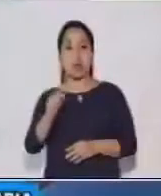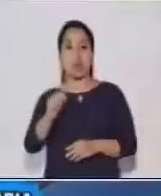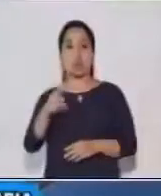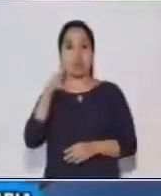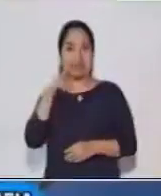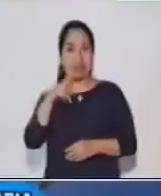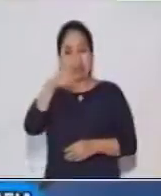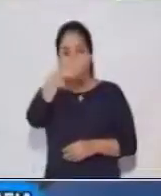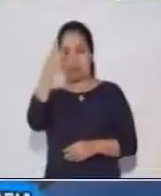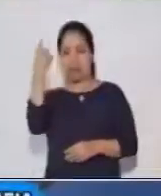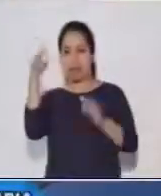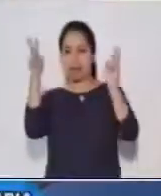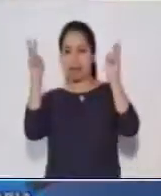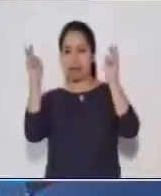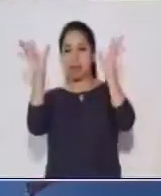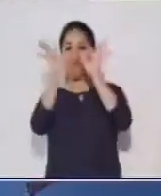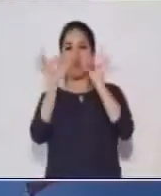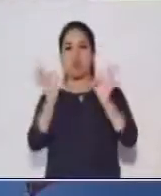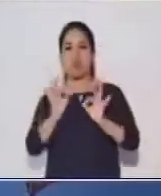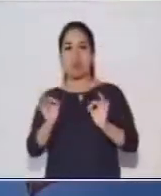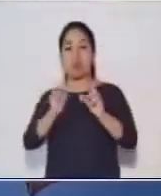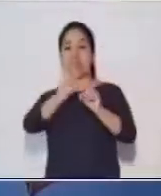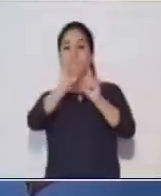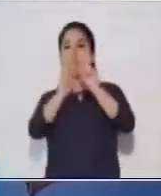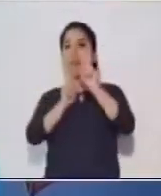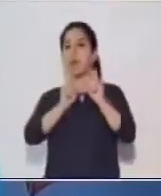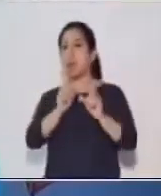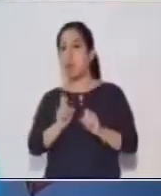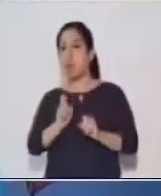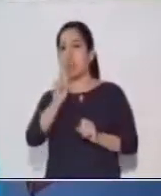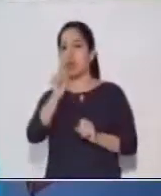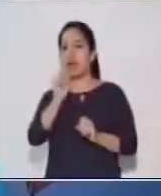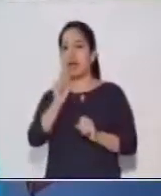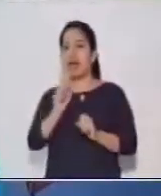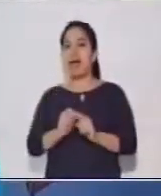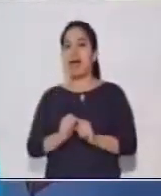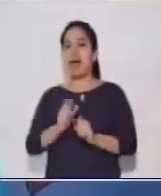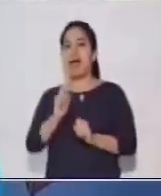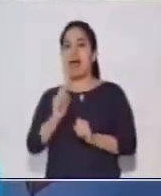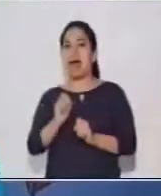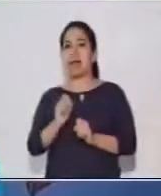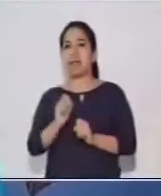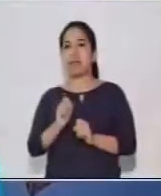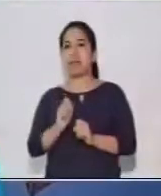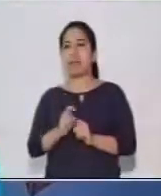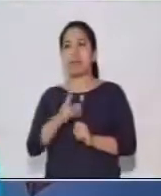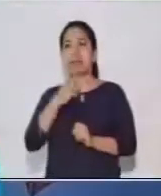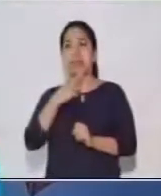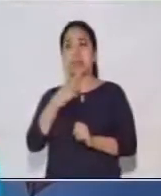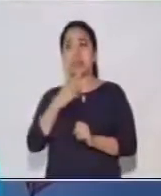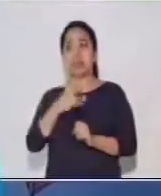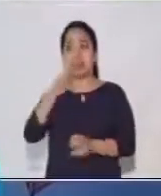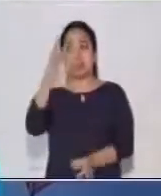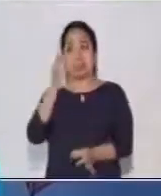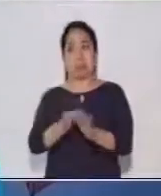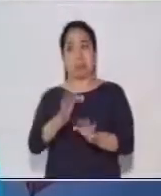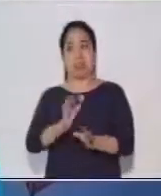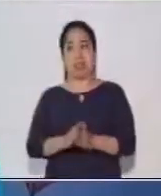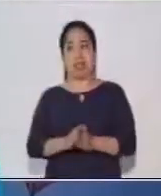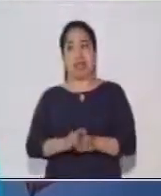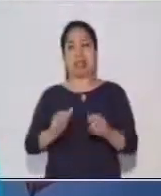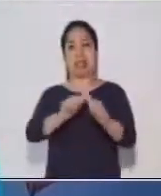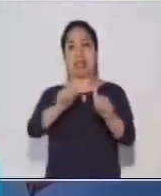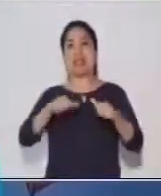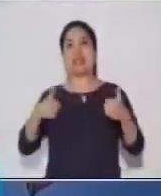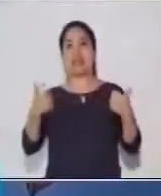de Formulación de Preguntas a Respuestas Literales, muy bien, del área de Comunicación y